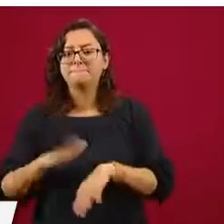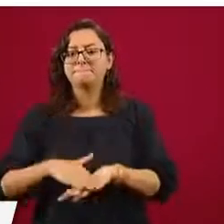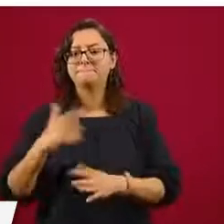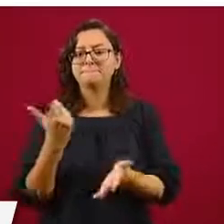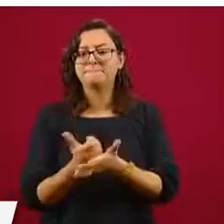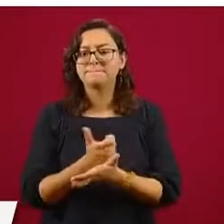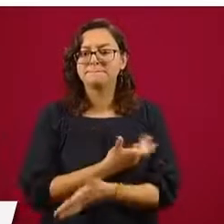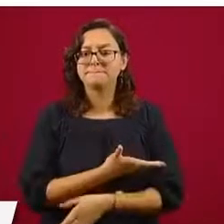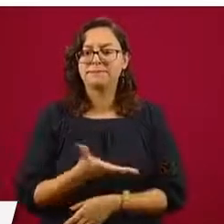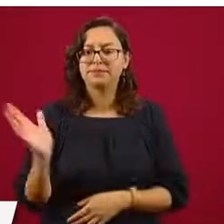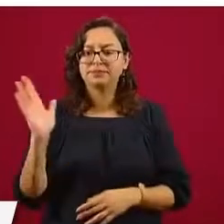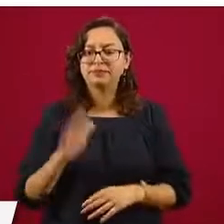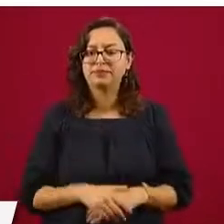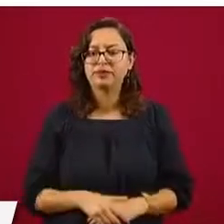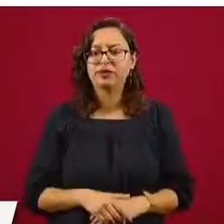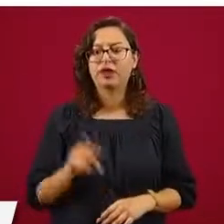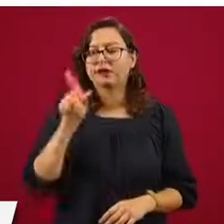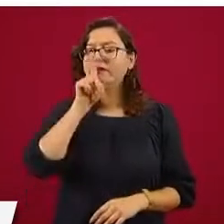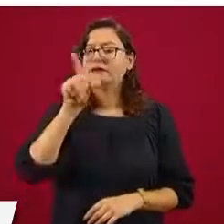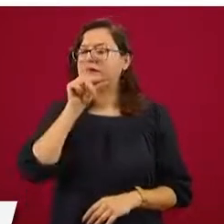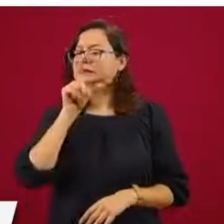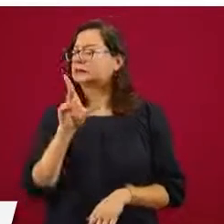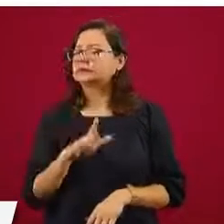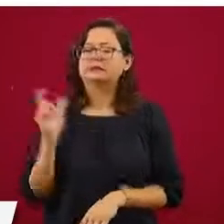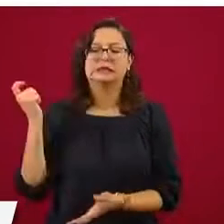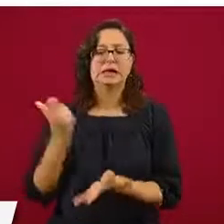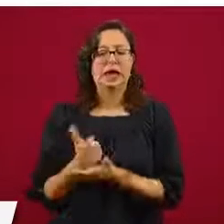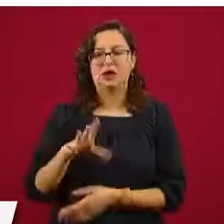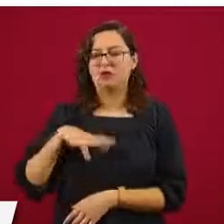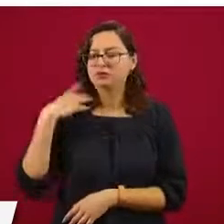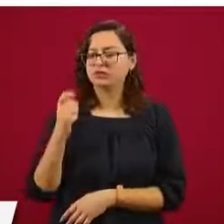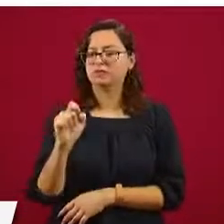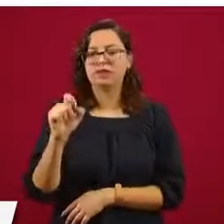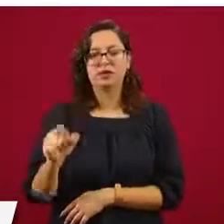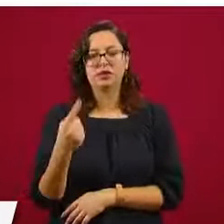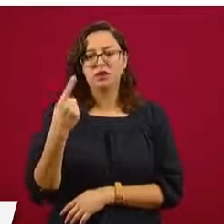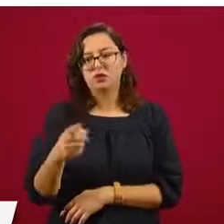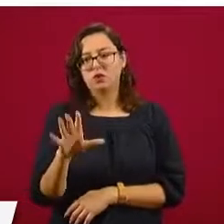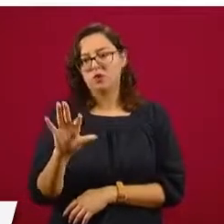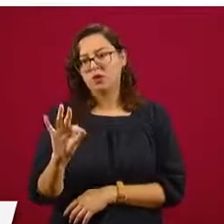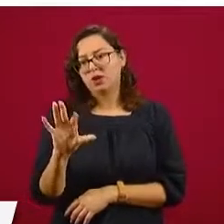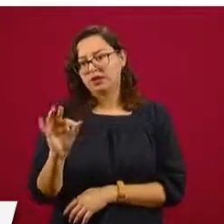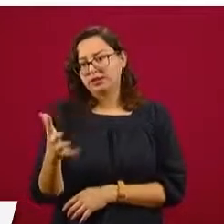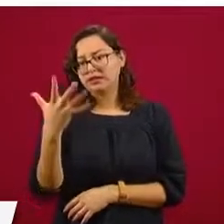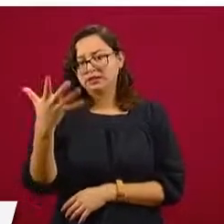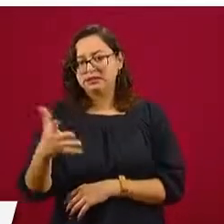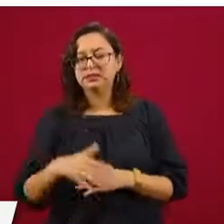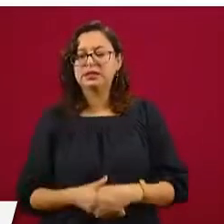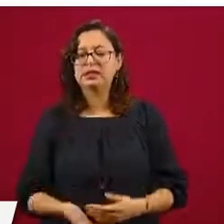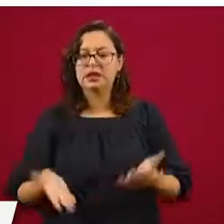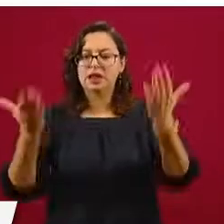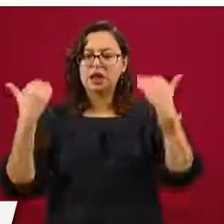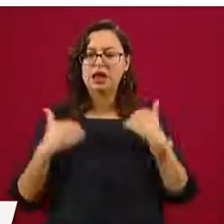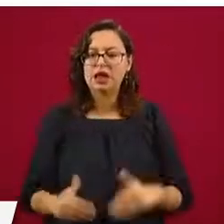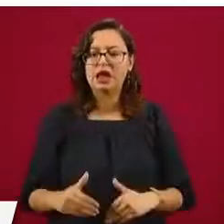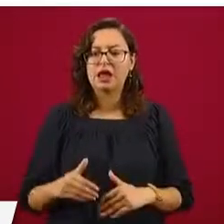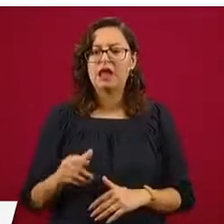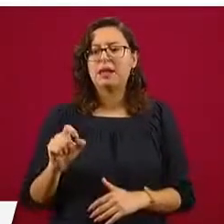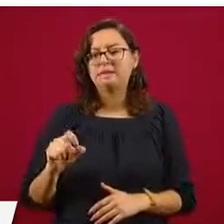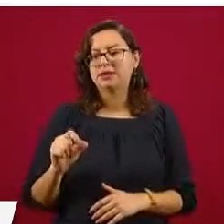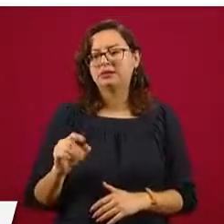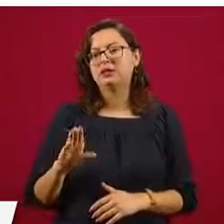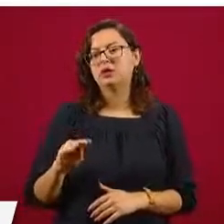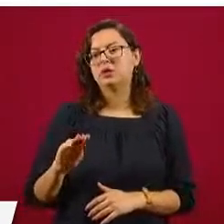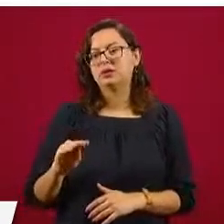angelitos de talpa de Allende, Jalisco, y Chevron 20.95, en Salvador, Alvarado, Sinaloa.